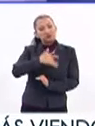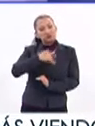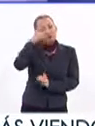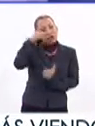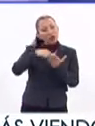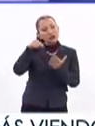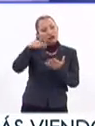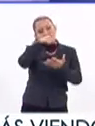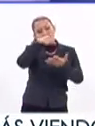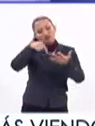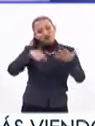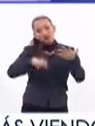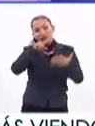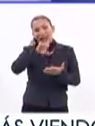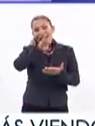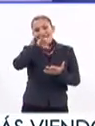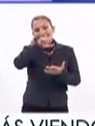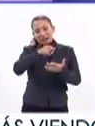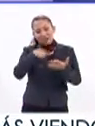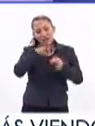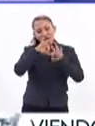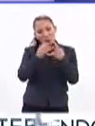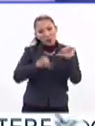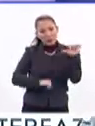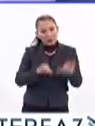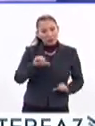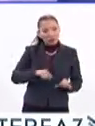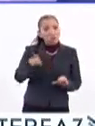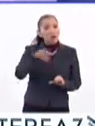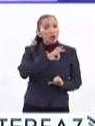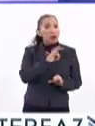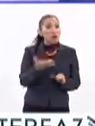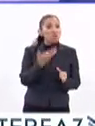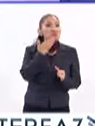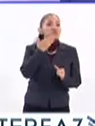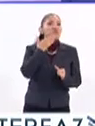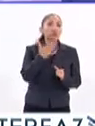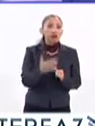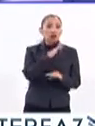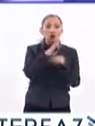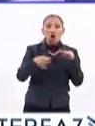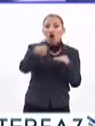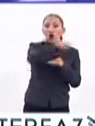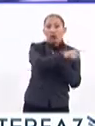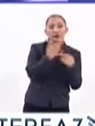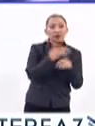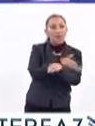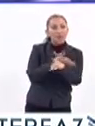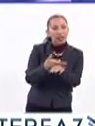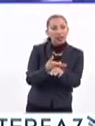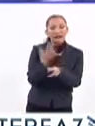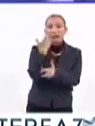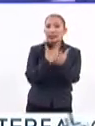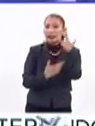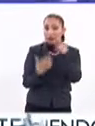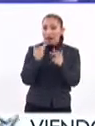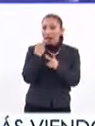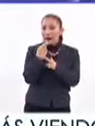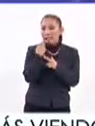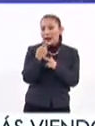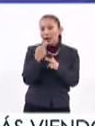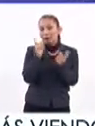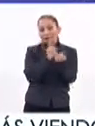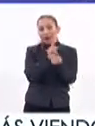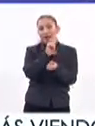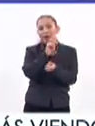estos puntos, estos ejes, estas alternativas, pues tienen que ser tratados por todos los medios y todas las familias. Regresando vamos a tener